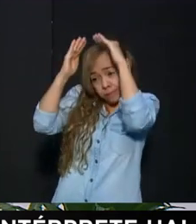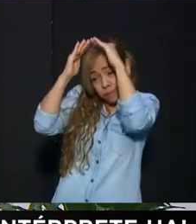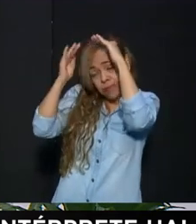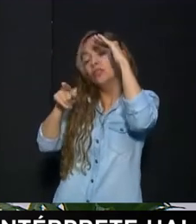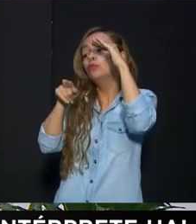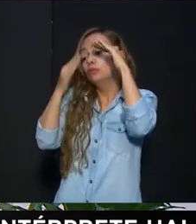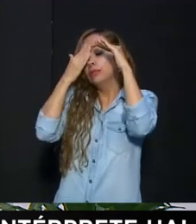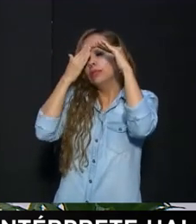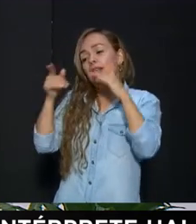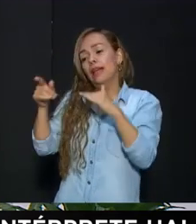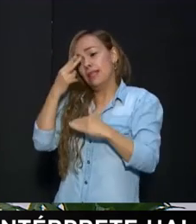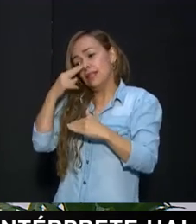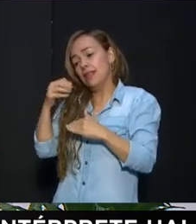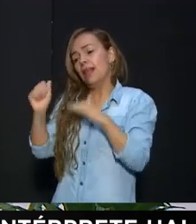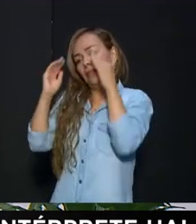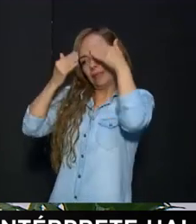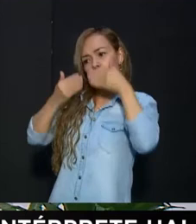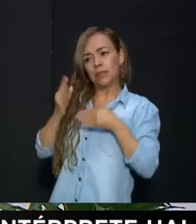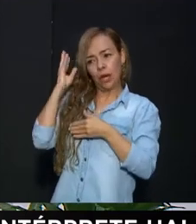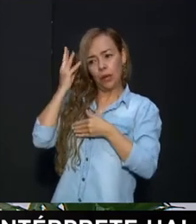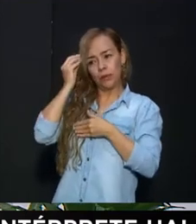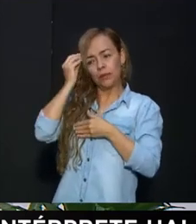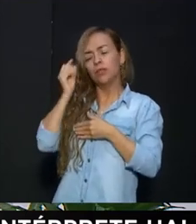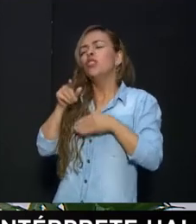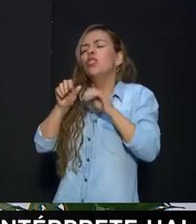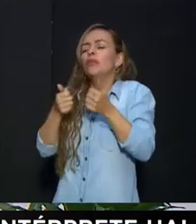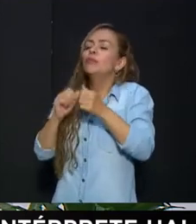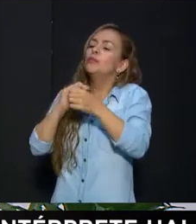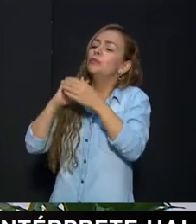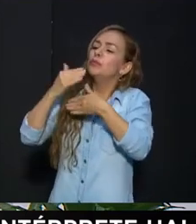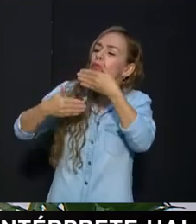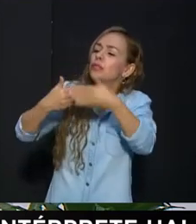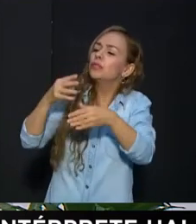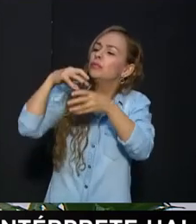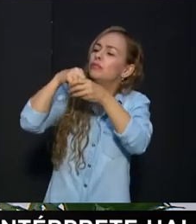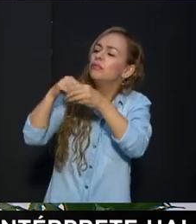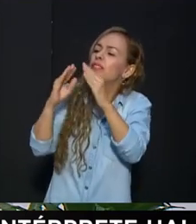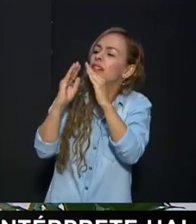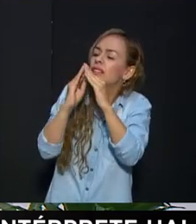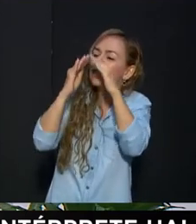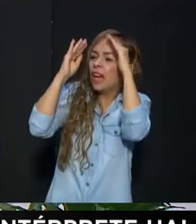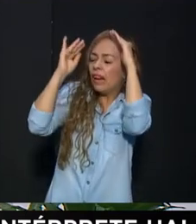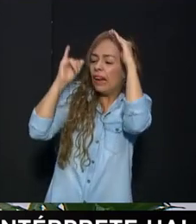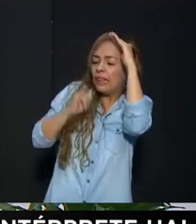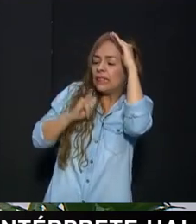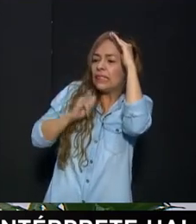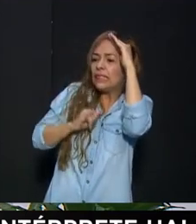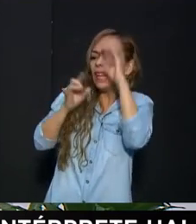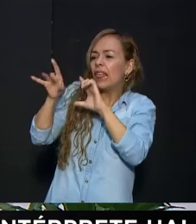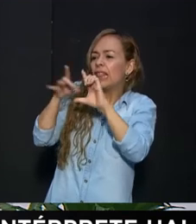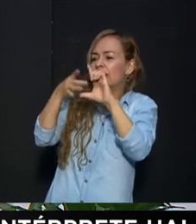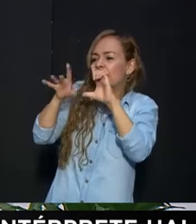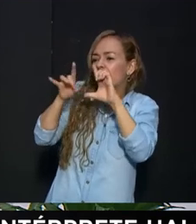discapacidad cognitiva? ¿Cómo ha sido este proceso de estar en la casa con ella Y de, digamos, estar en procesos